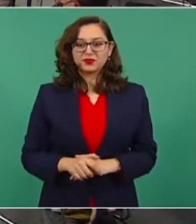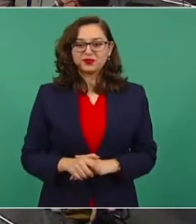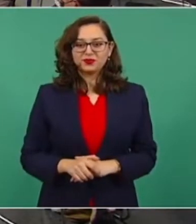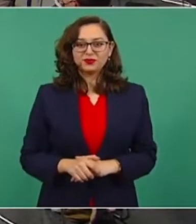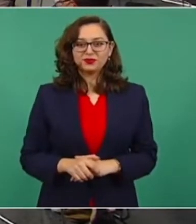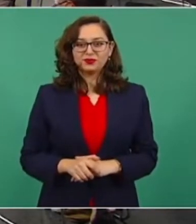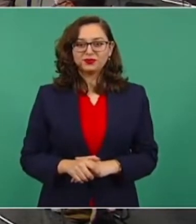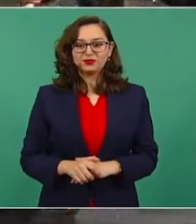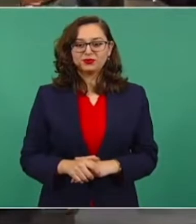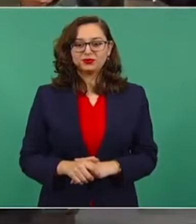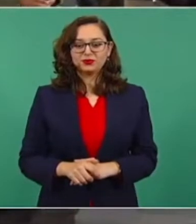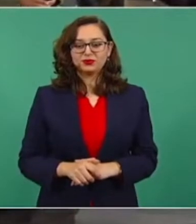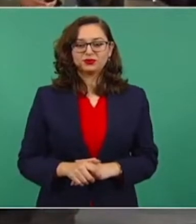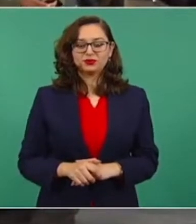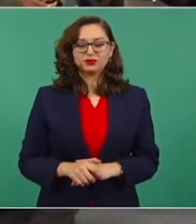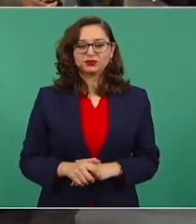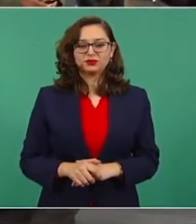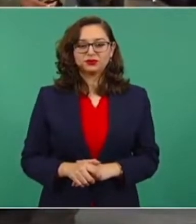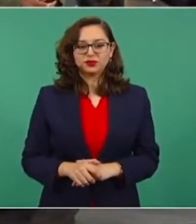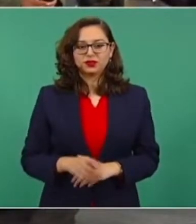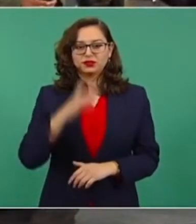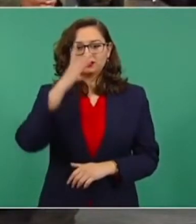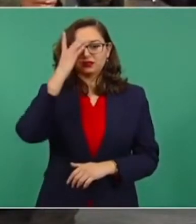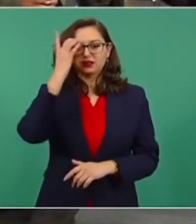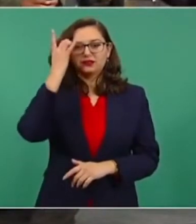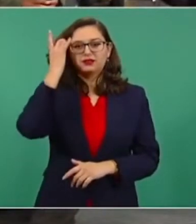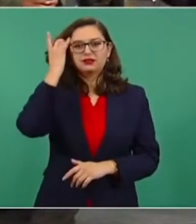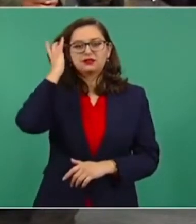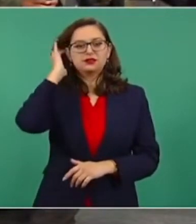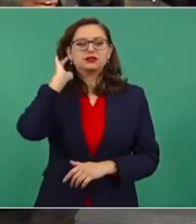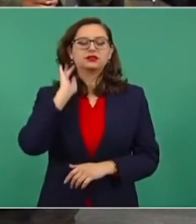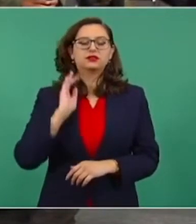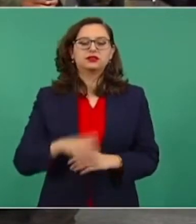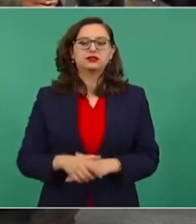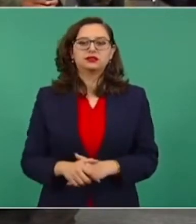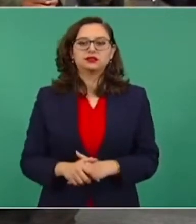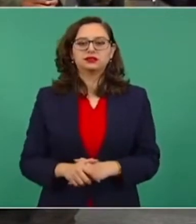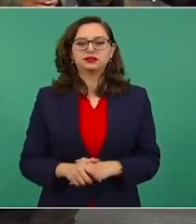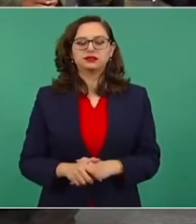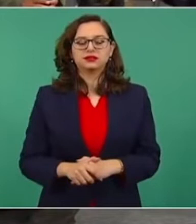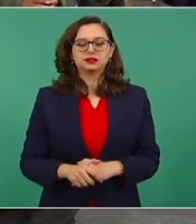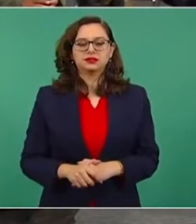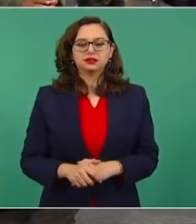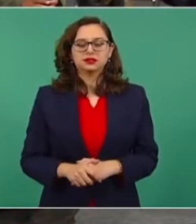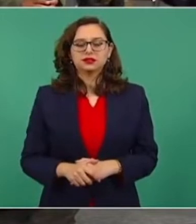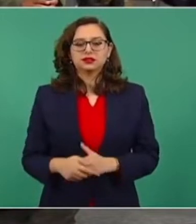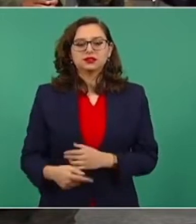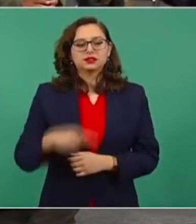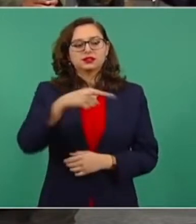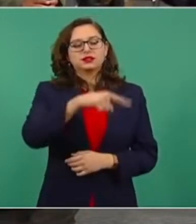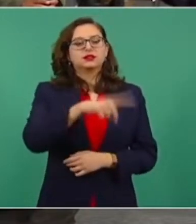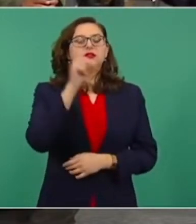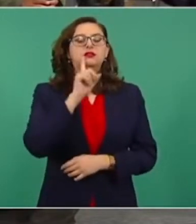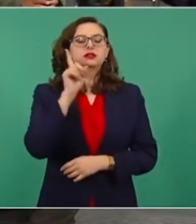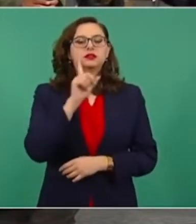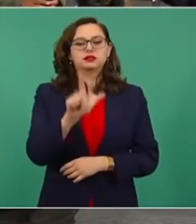Presidente, antes que nada me gustaría hacerle llegar las palabras de Ligia Canto, la madre de